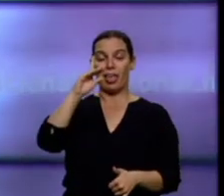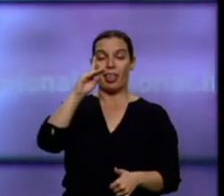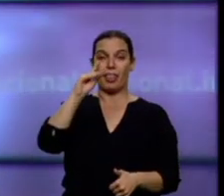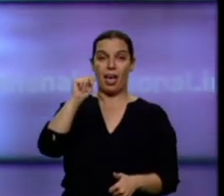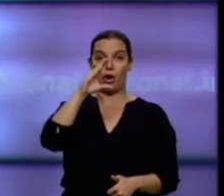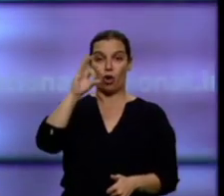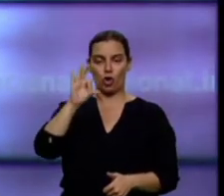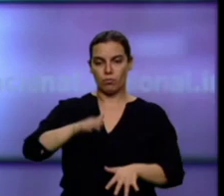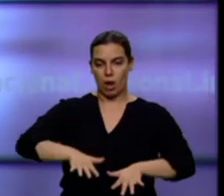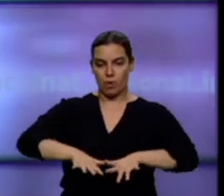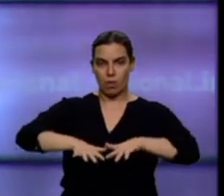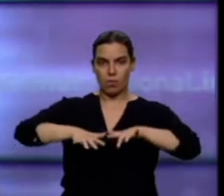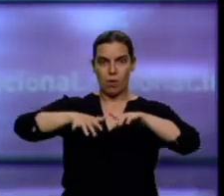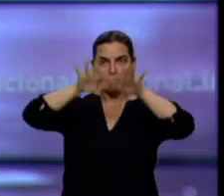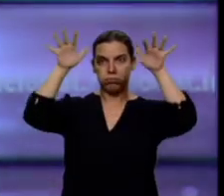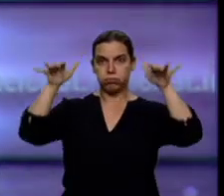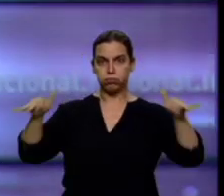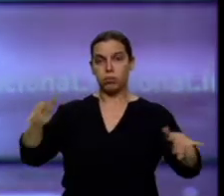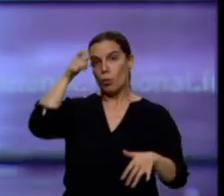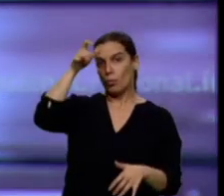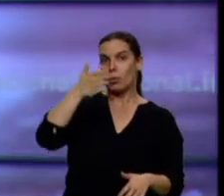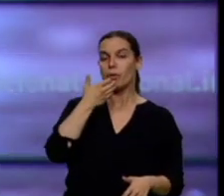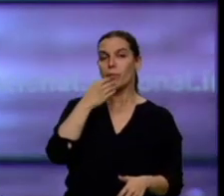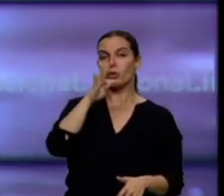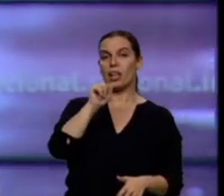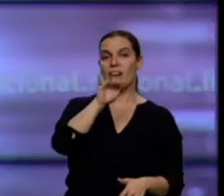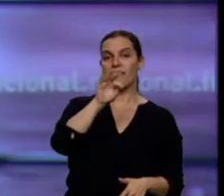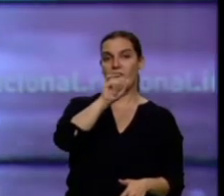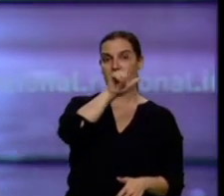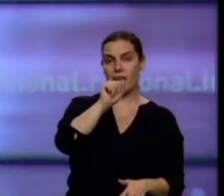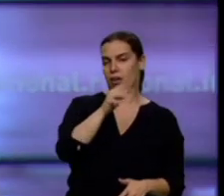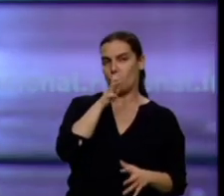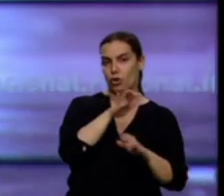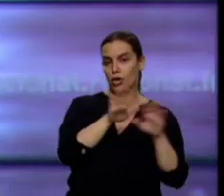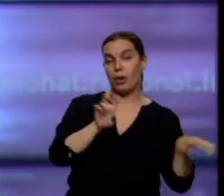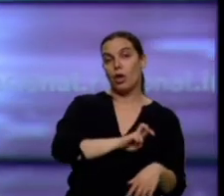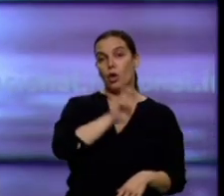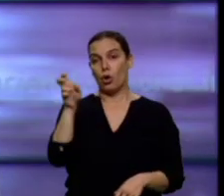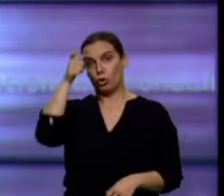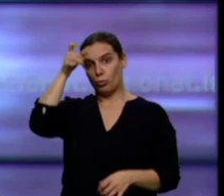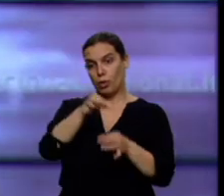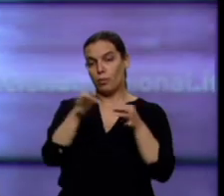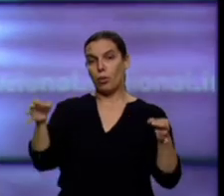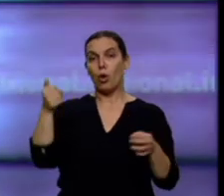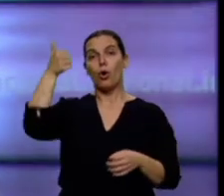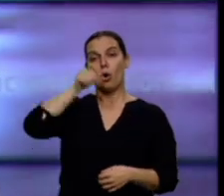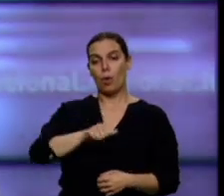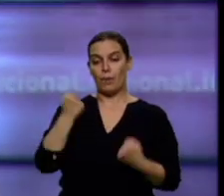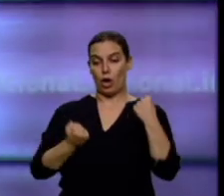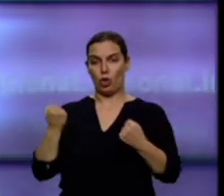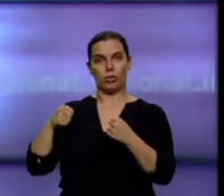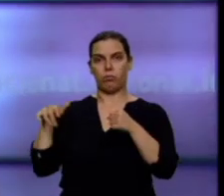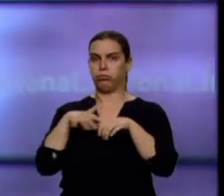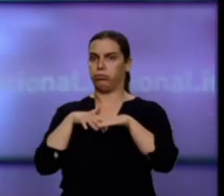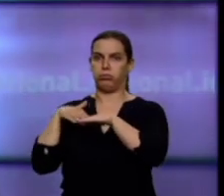inundaciones en pueblos como Tafaya. En otro pueblo, en Ezprogi, un conductor murió arrastrado por el agua. También varias zonas de Orense se